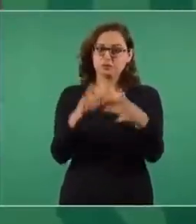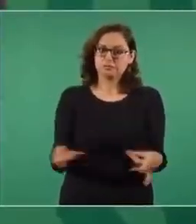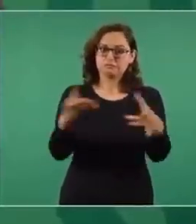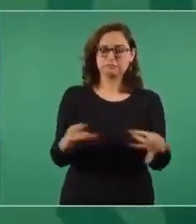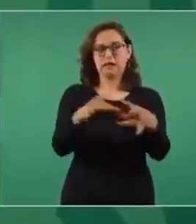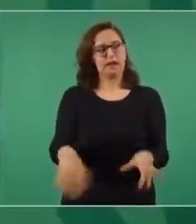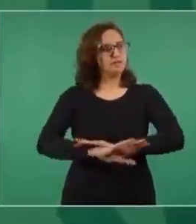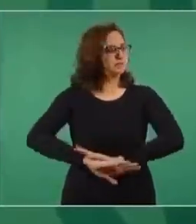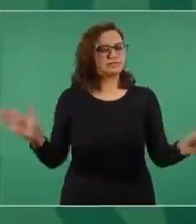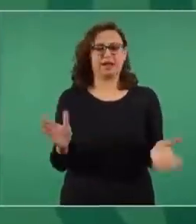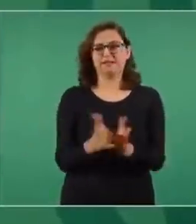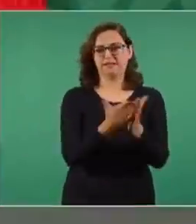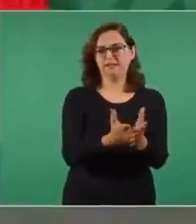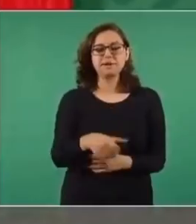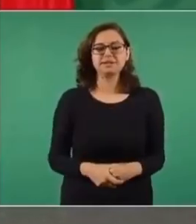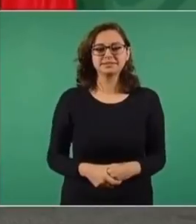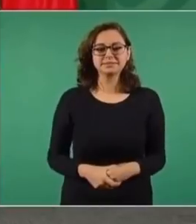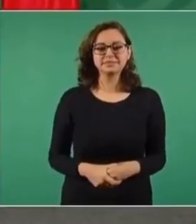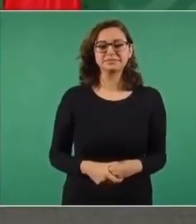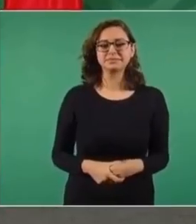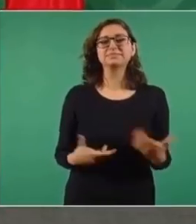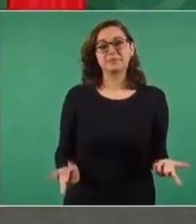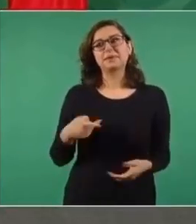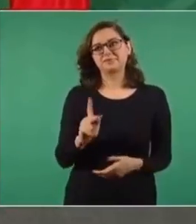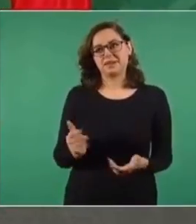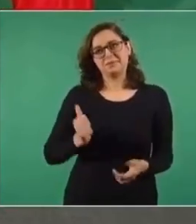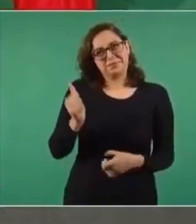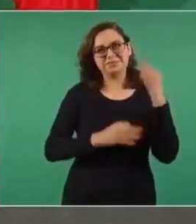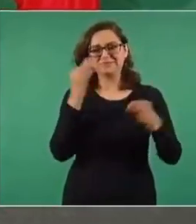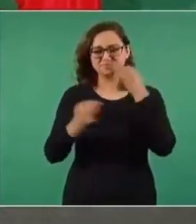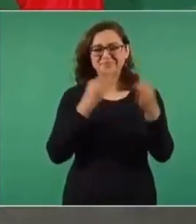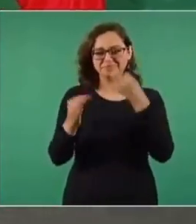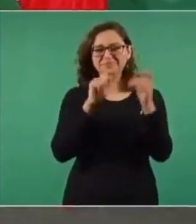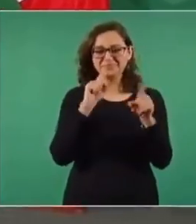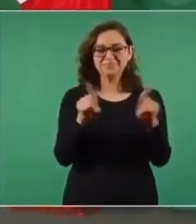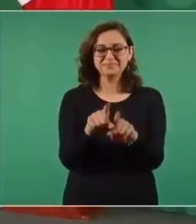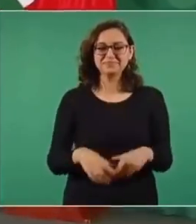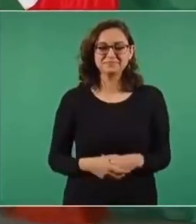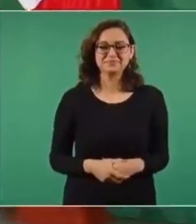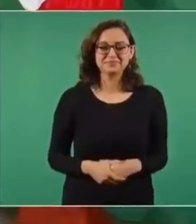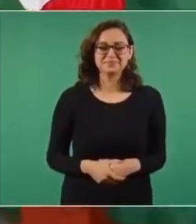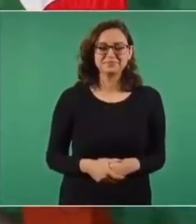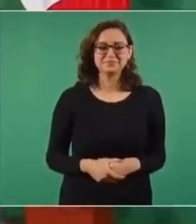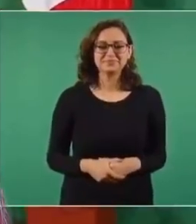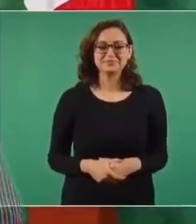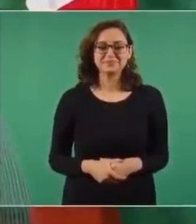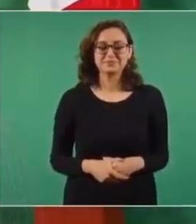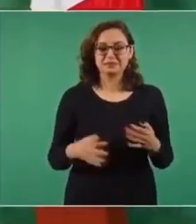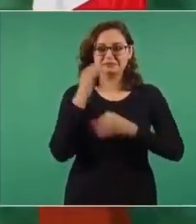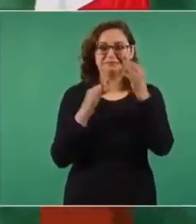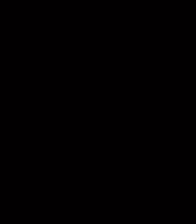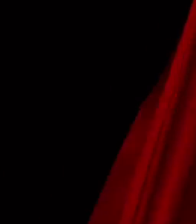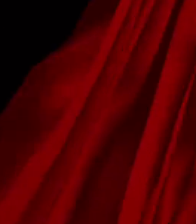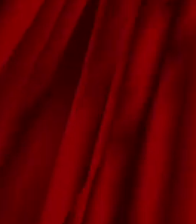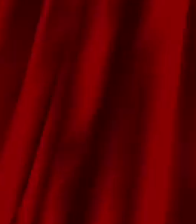porque entonces ya no lo van a adquirir. Pero tengo que hacer la promoción porque si no, no se ocupan.